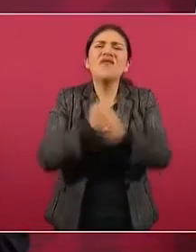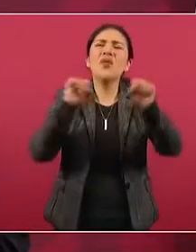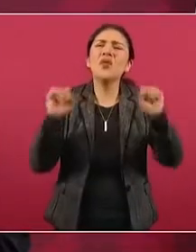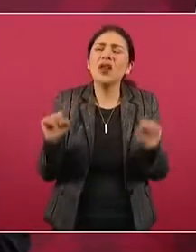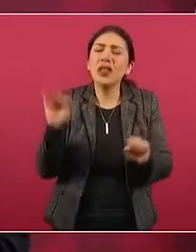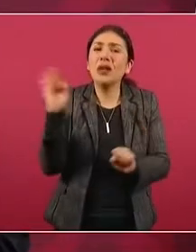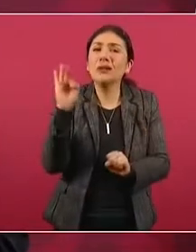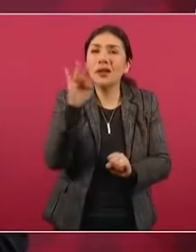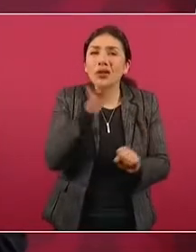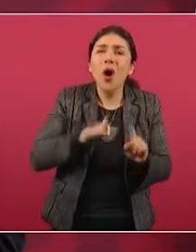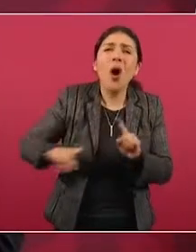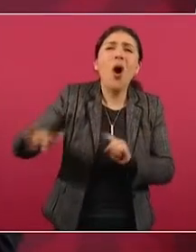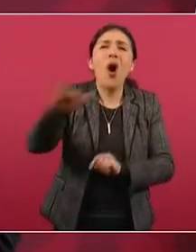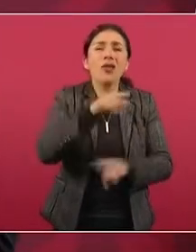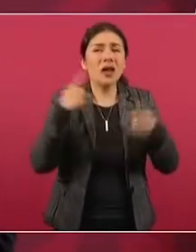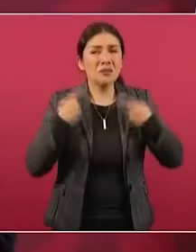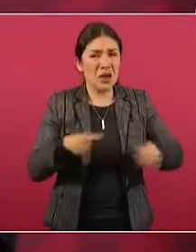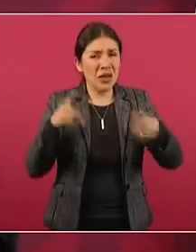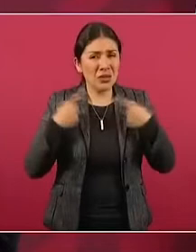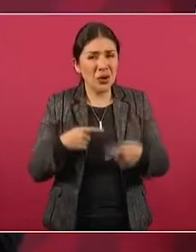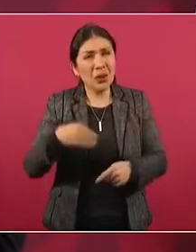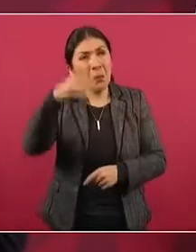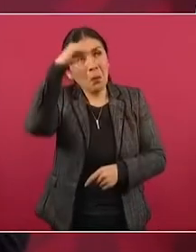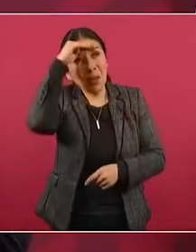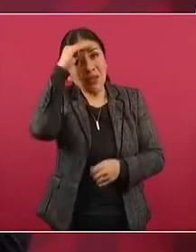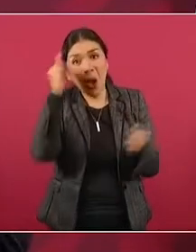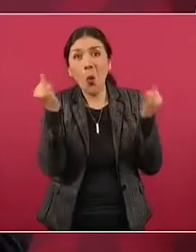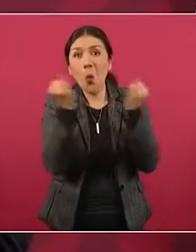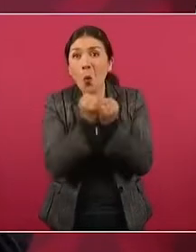de la misma forma.